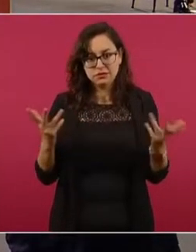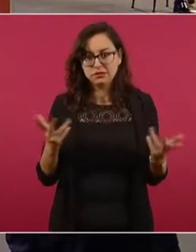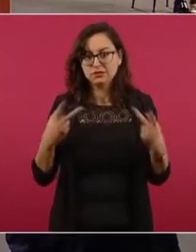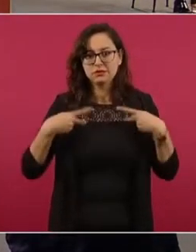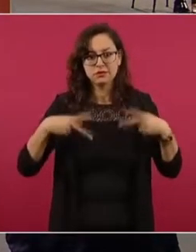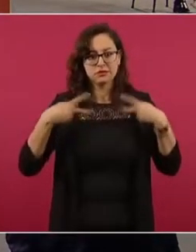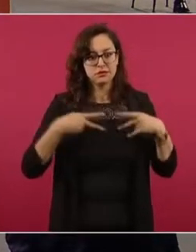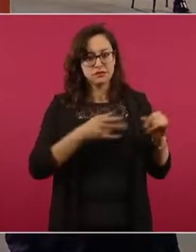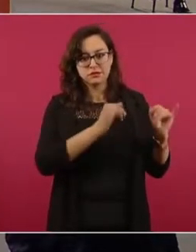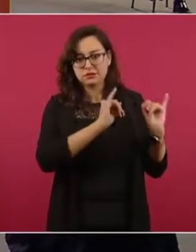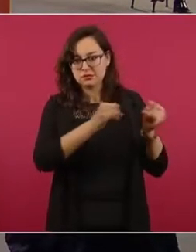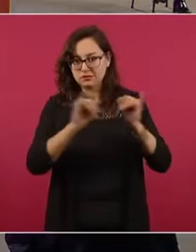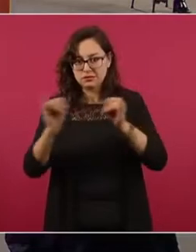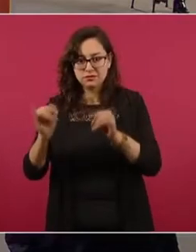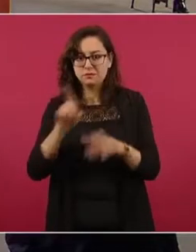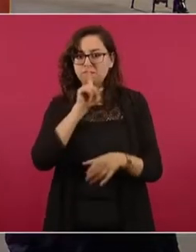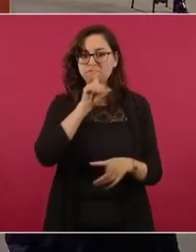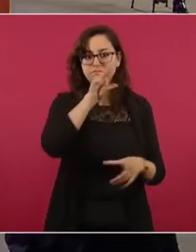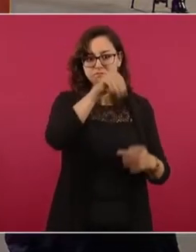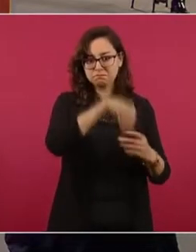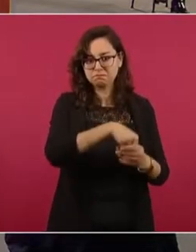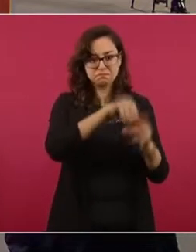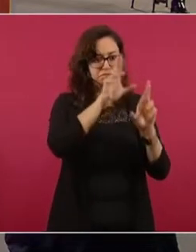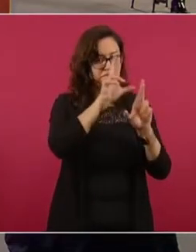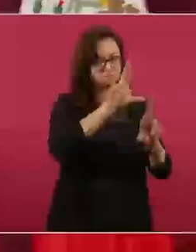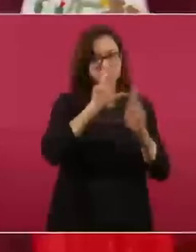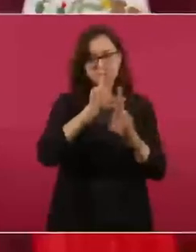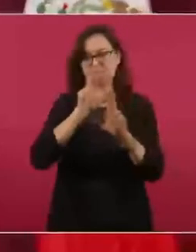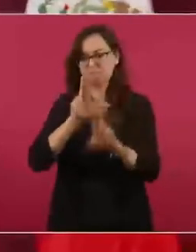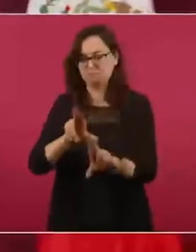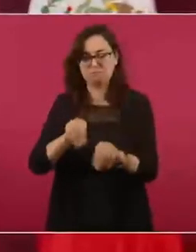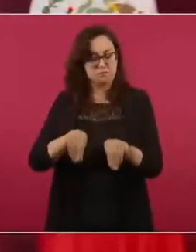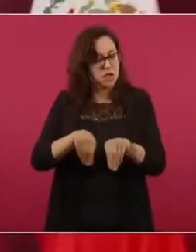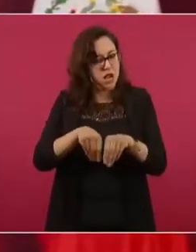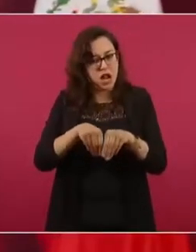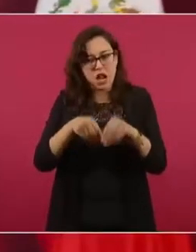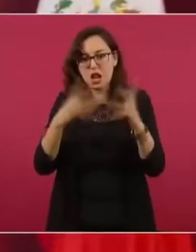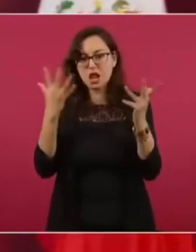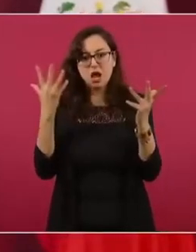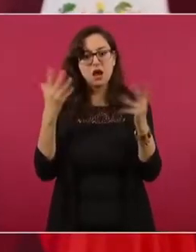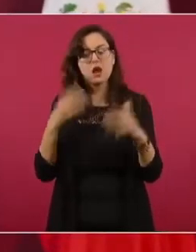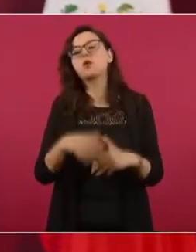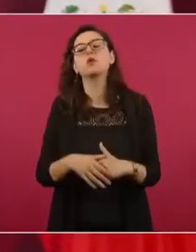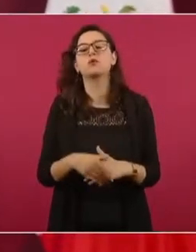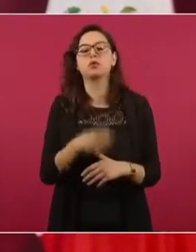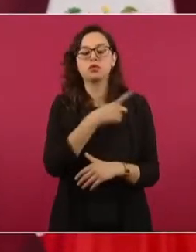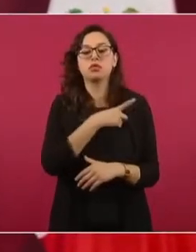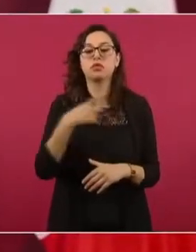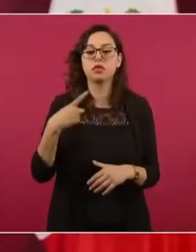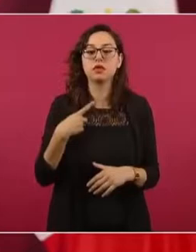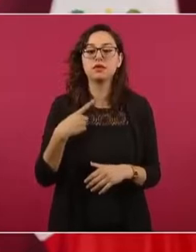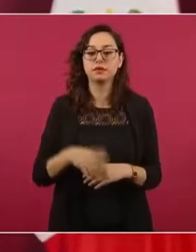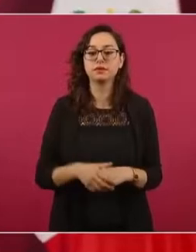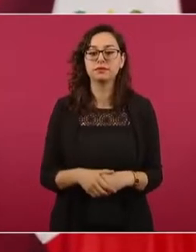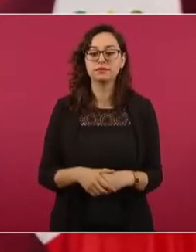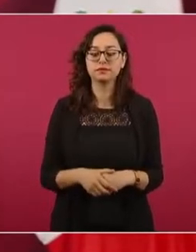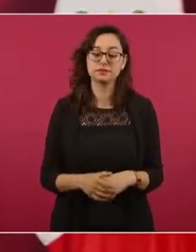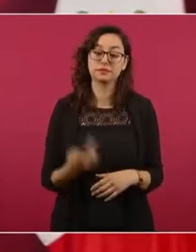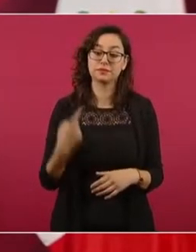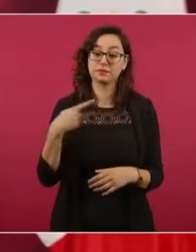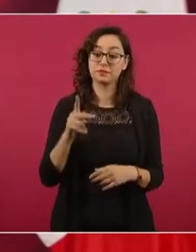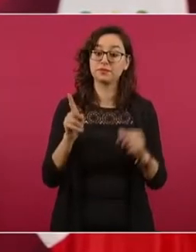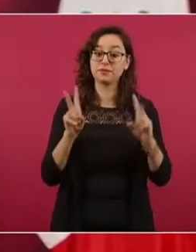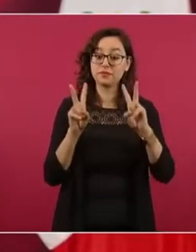las personas, respetar la intimidad de las personas. Pero todo esto tiene que ver